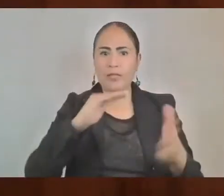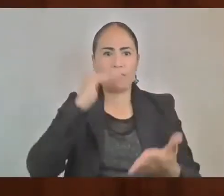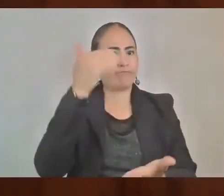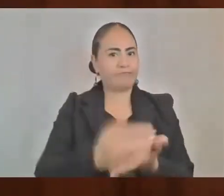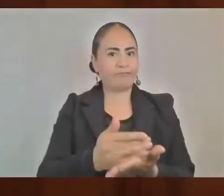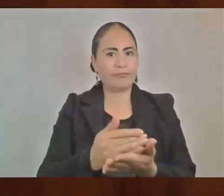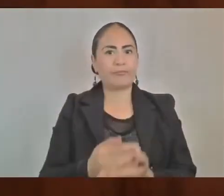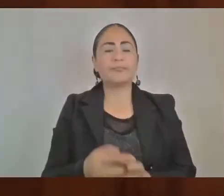Aplausos. Aplausos.